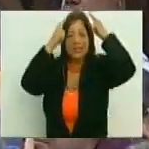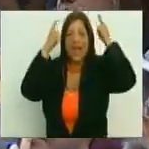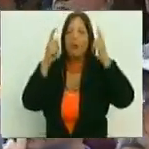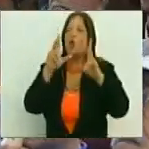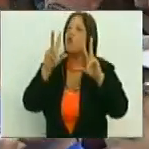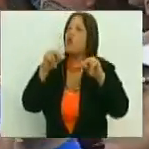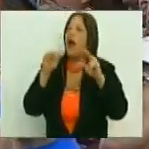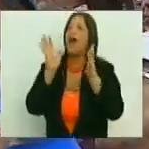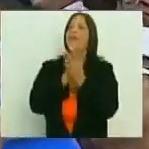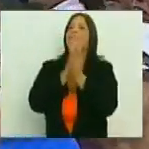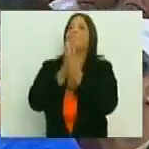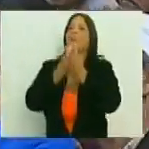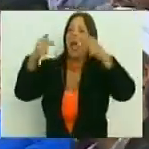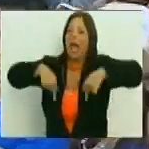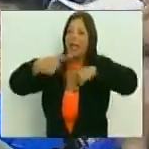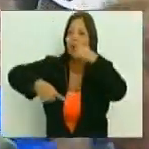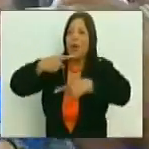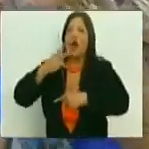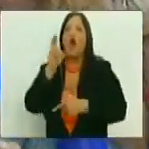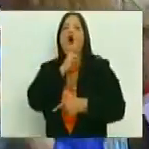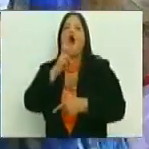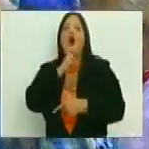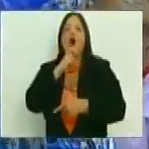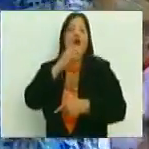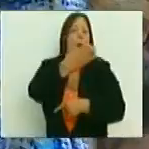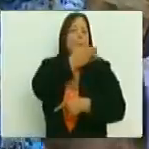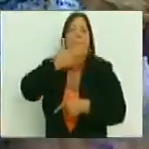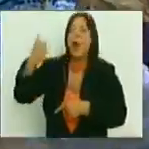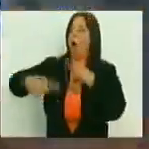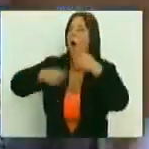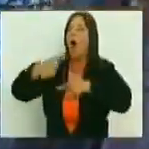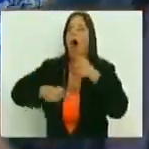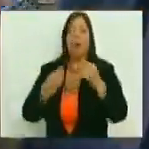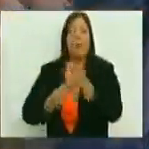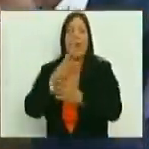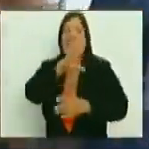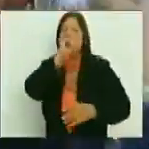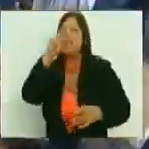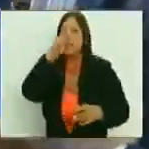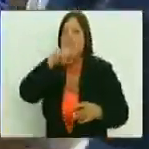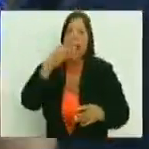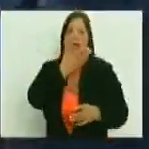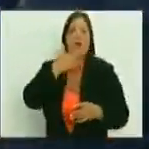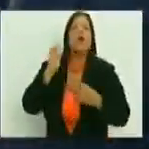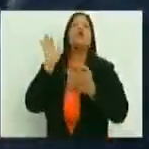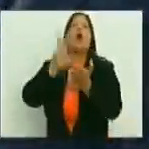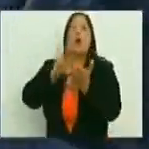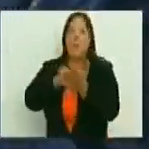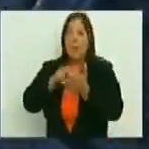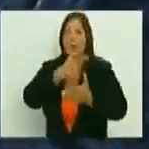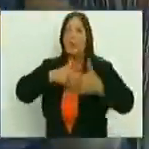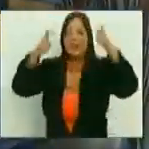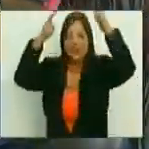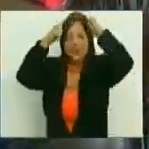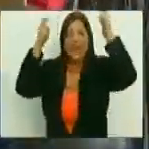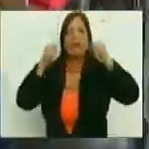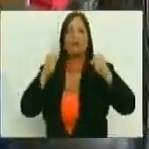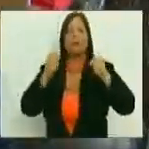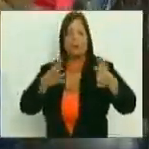fallamos, aquí está tu generación de oro, la mejor generación parida en 500 años, te cumplimos, comandante Chávez.